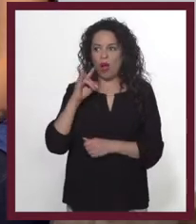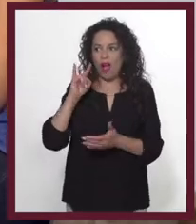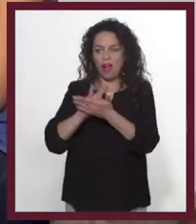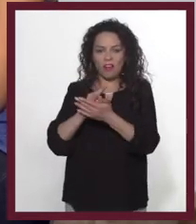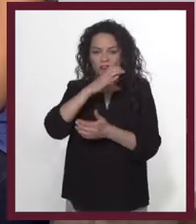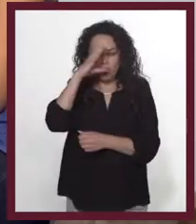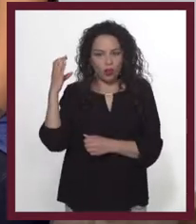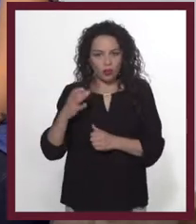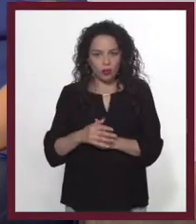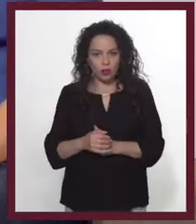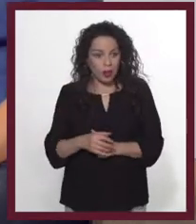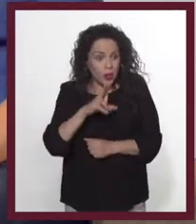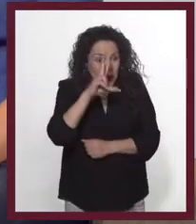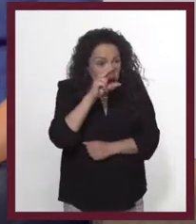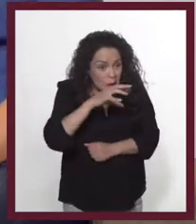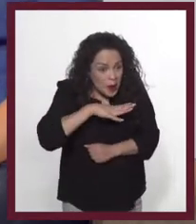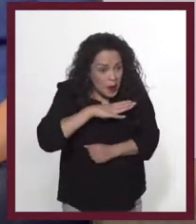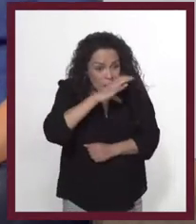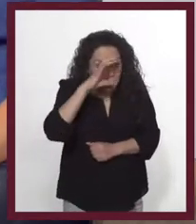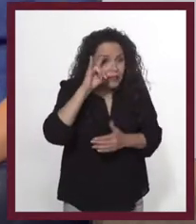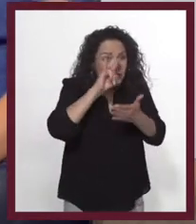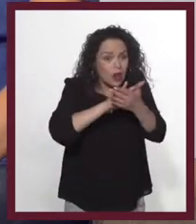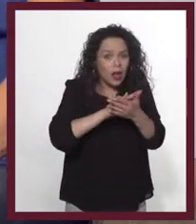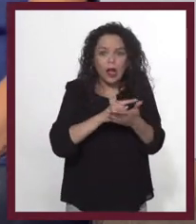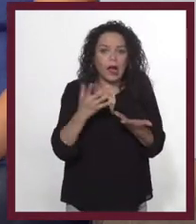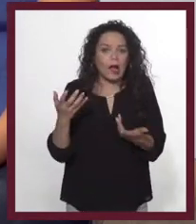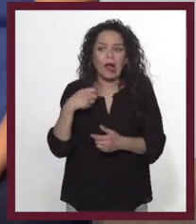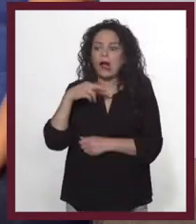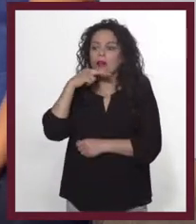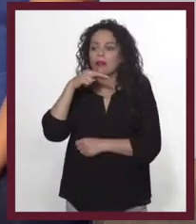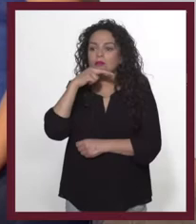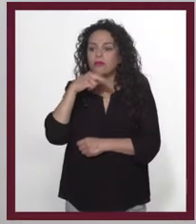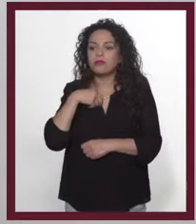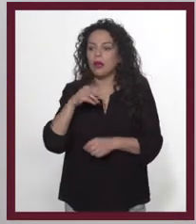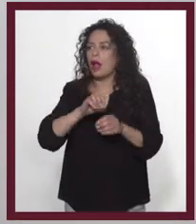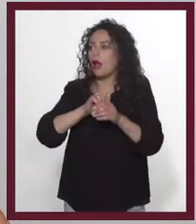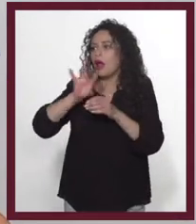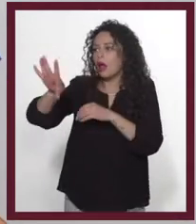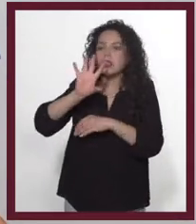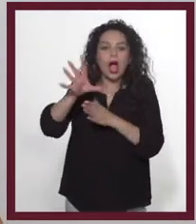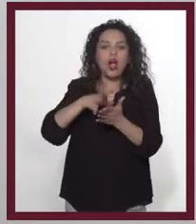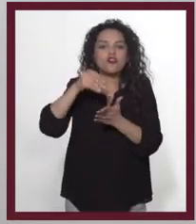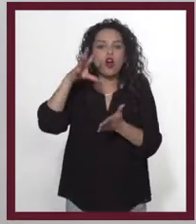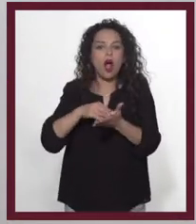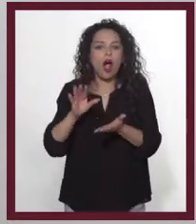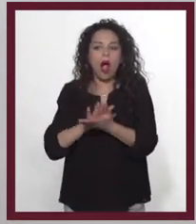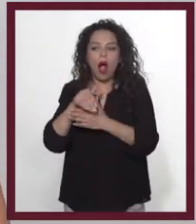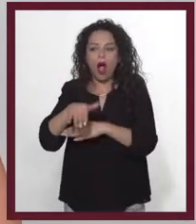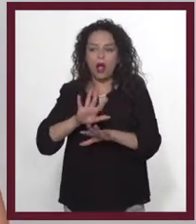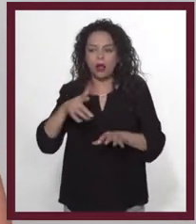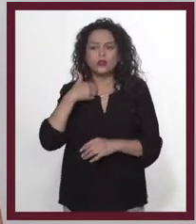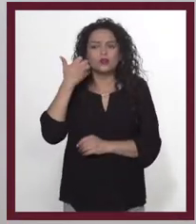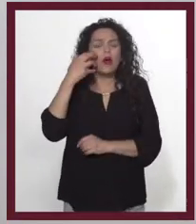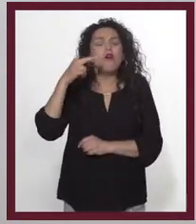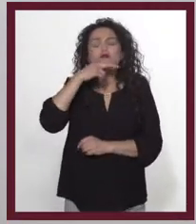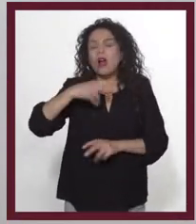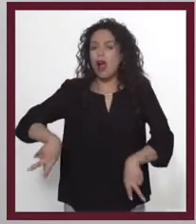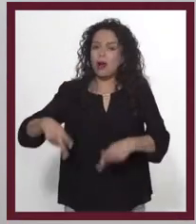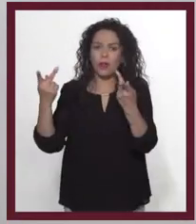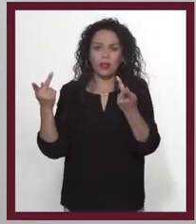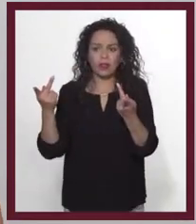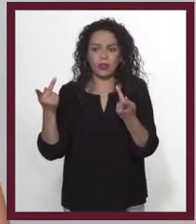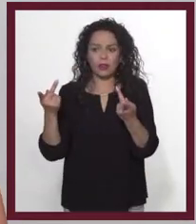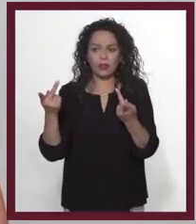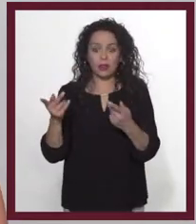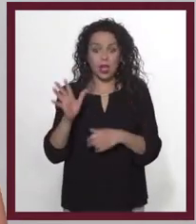No tiene foto. ¿No tiene foto? No, estaba deprisa. Hice un anuncio rápido y le saqué copias. Quería venderla